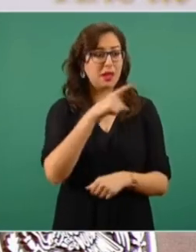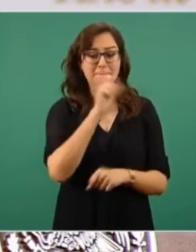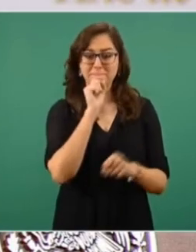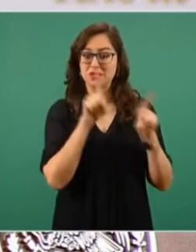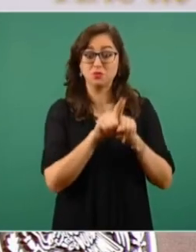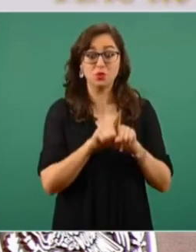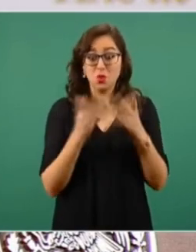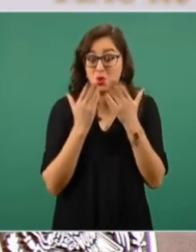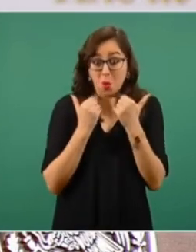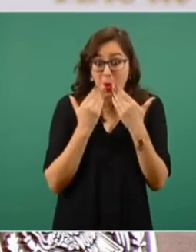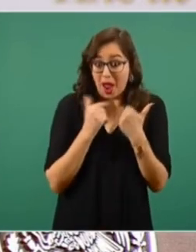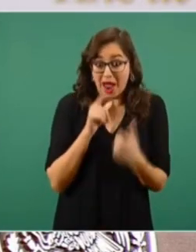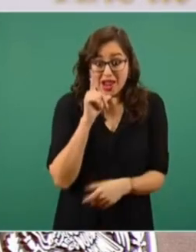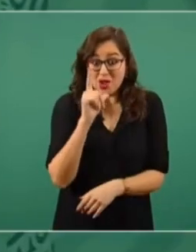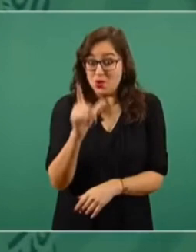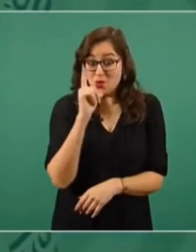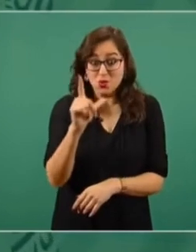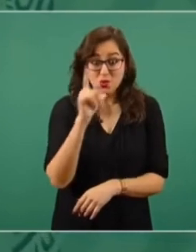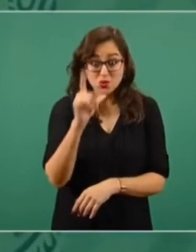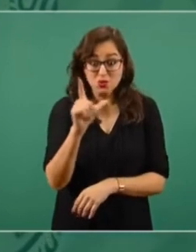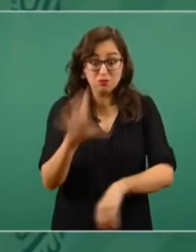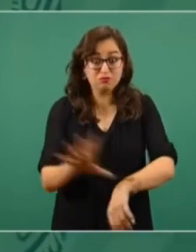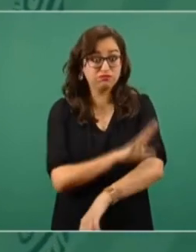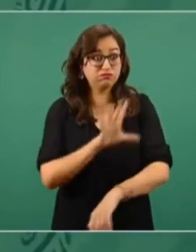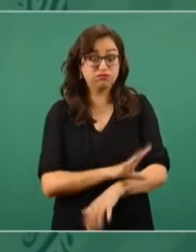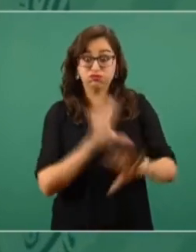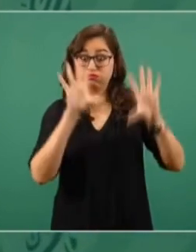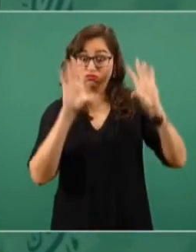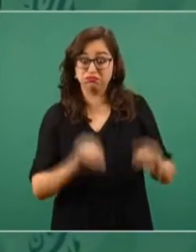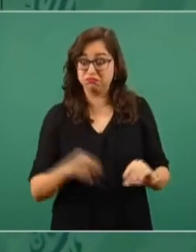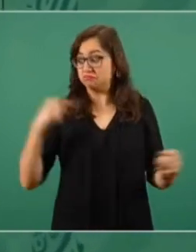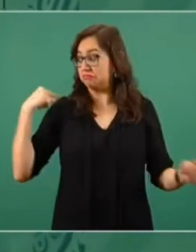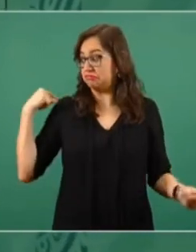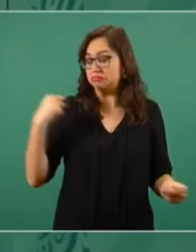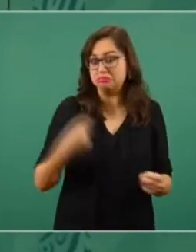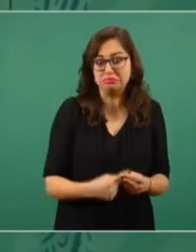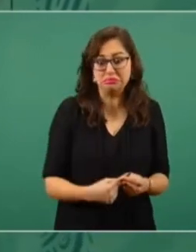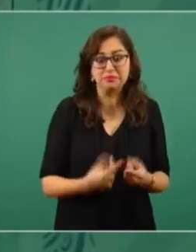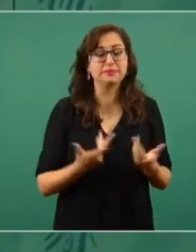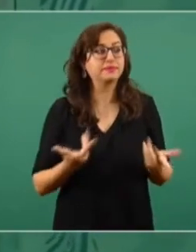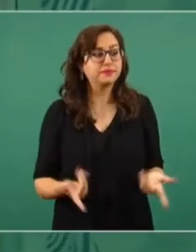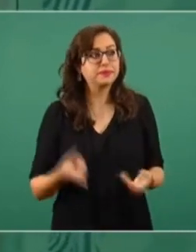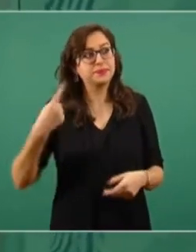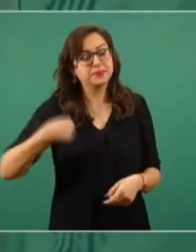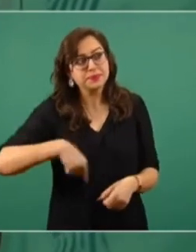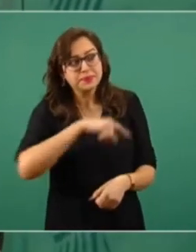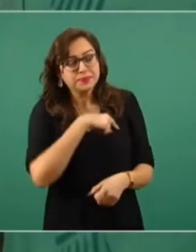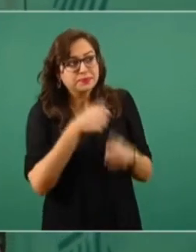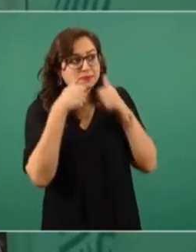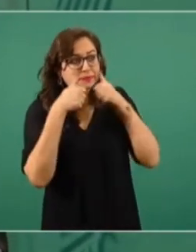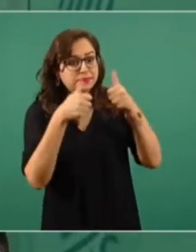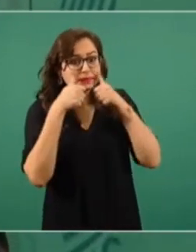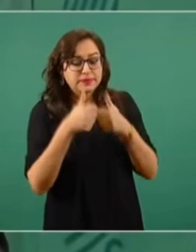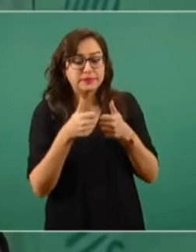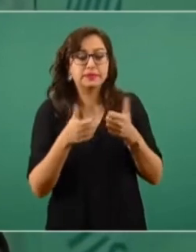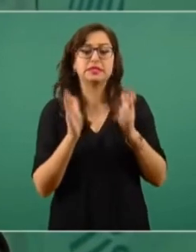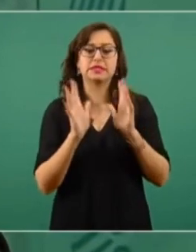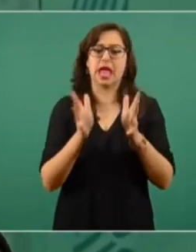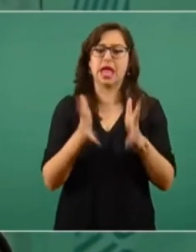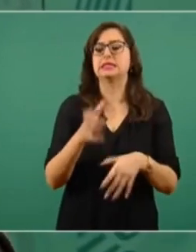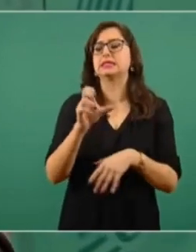energía. Vamos a estar atentos. Ya la Secretaría de Relaciones Exteriores